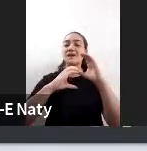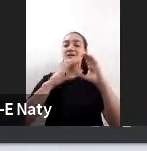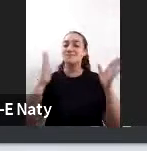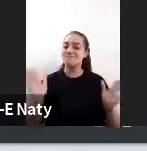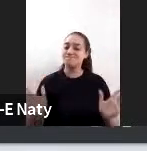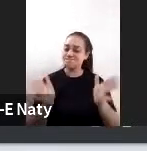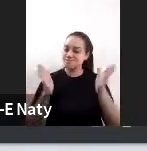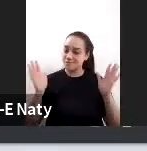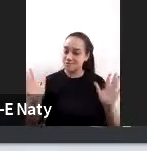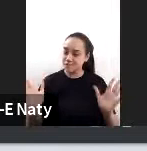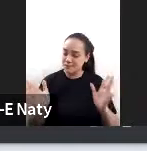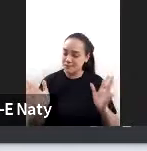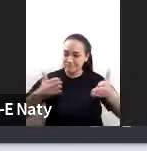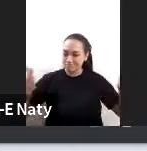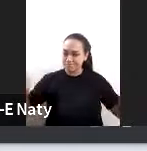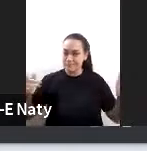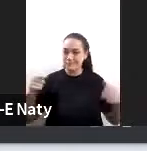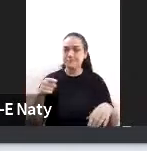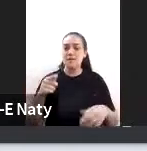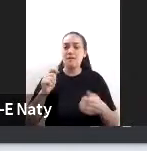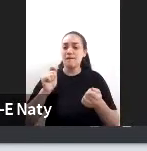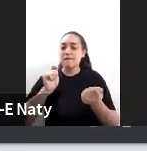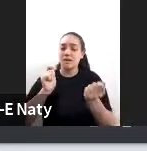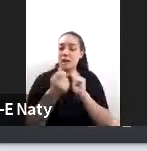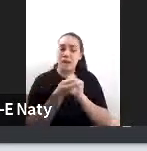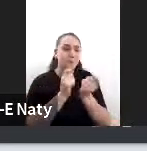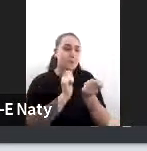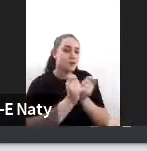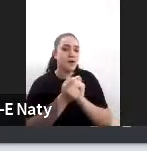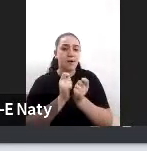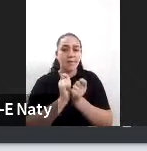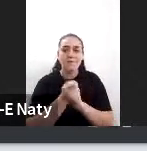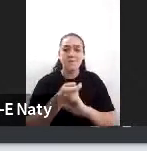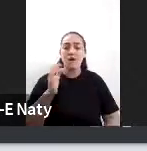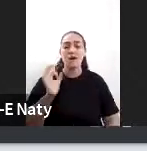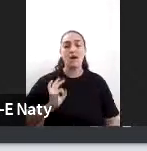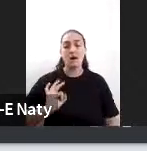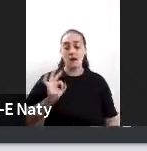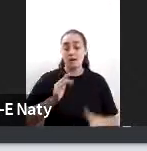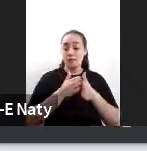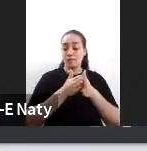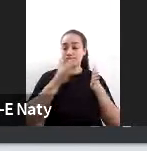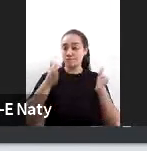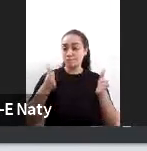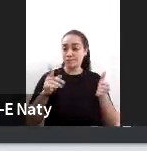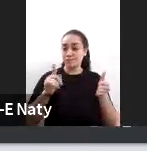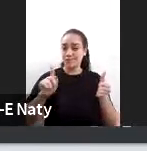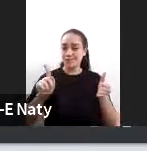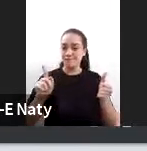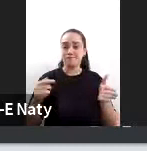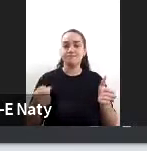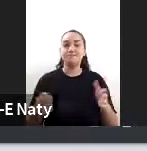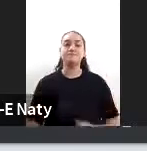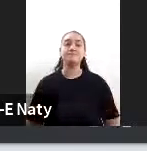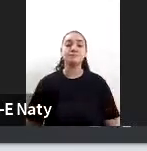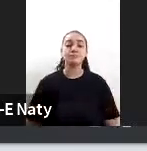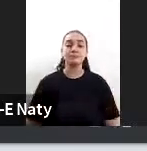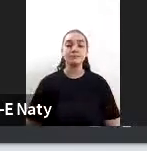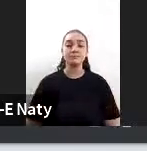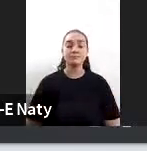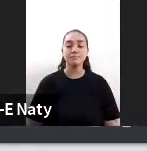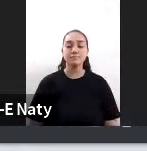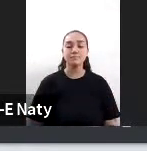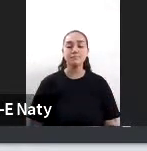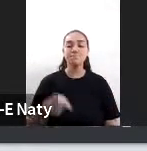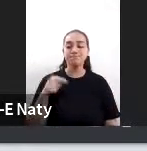grande y por eso hubo tantos cambios fíjense que no pasaron tantos años entre un hito y otro allá por el